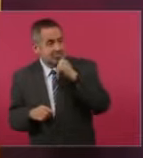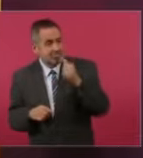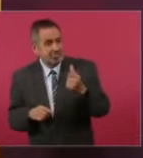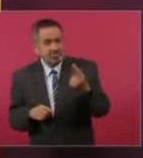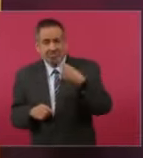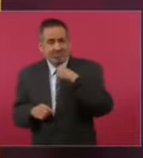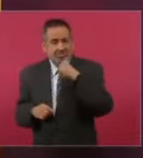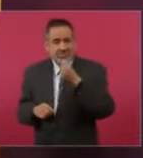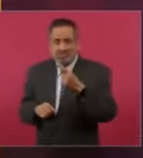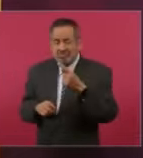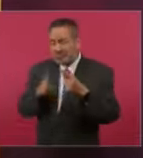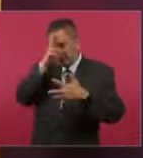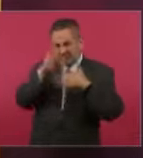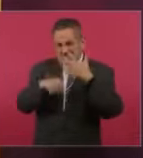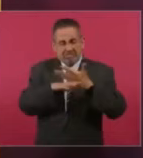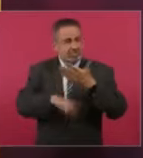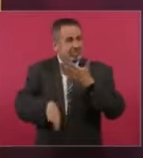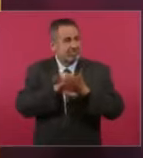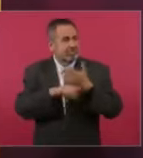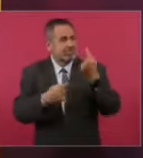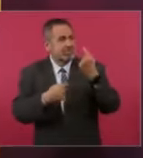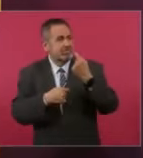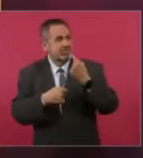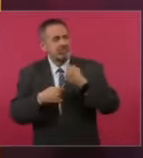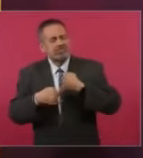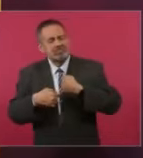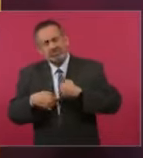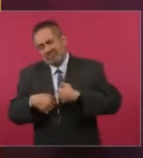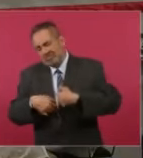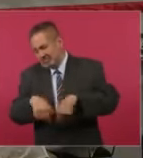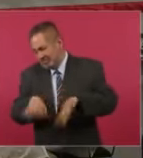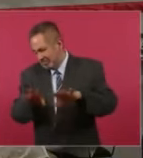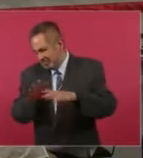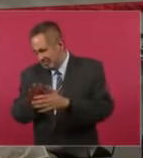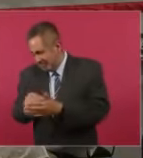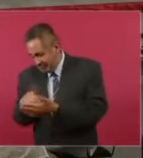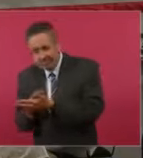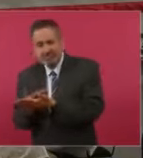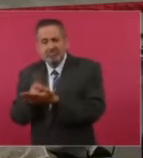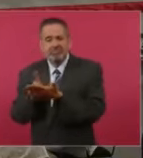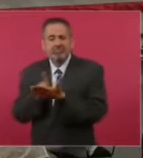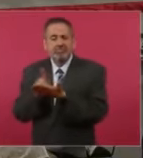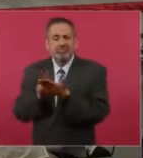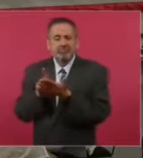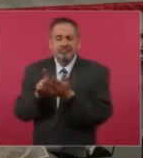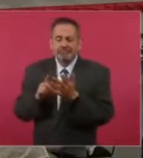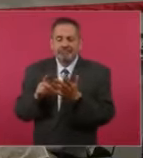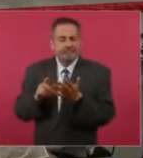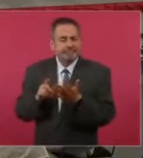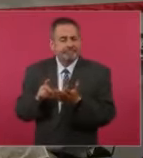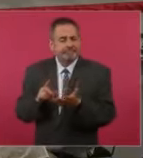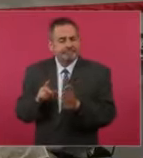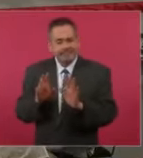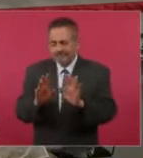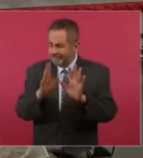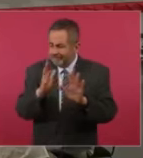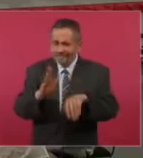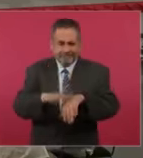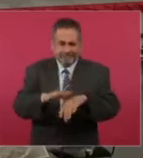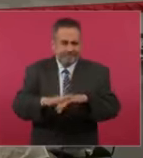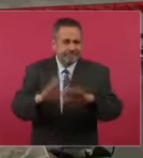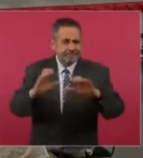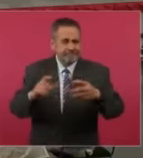trato violento, verbal o físicamente, en los senos familiares o comunitarios. Por eso, tres elementos